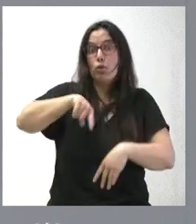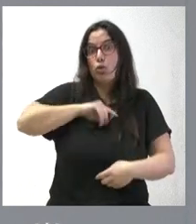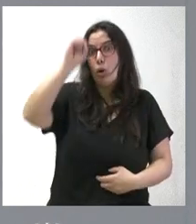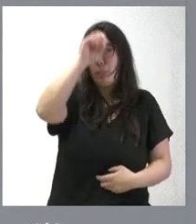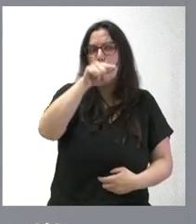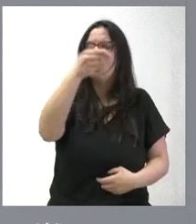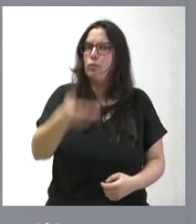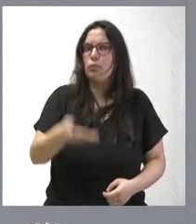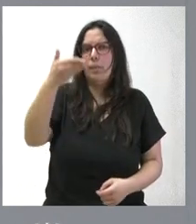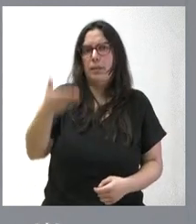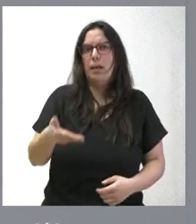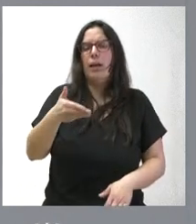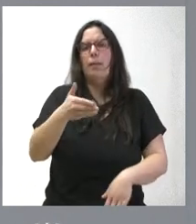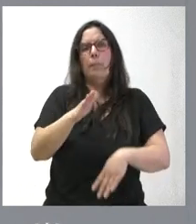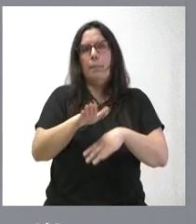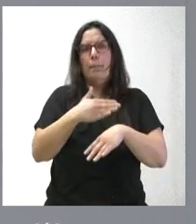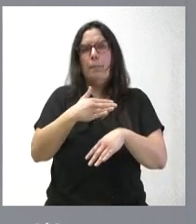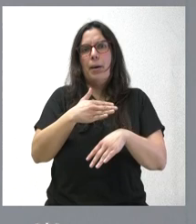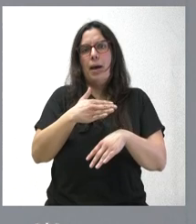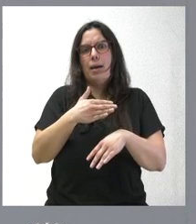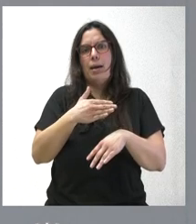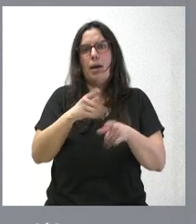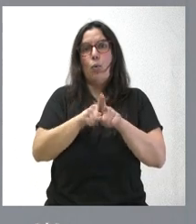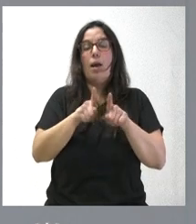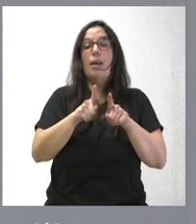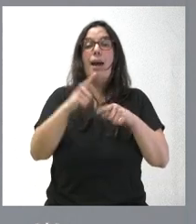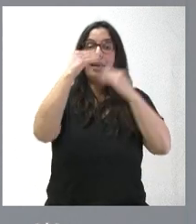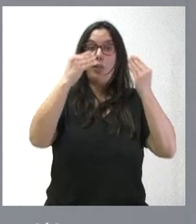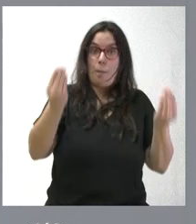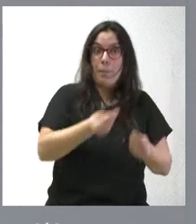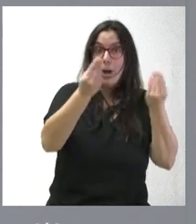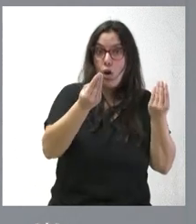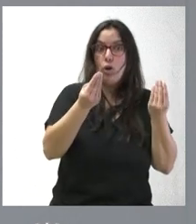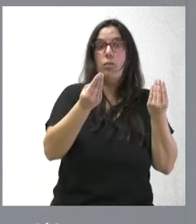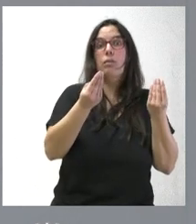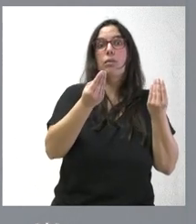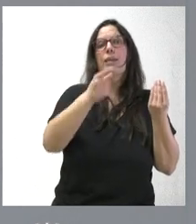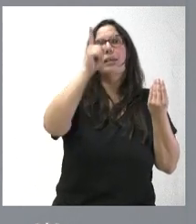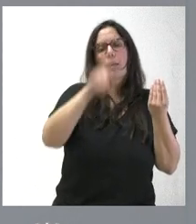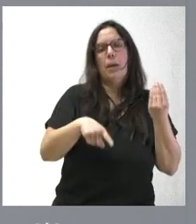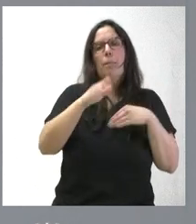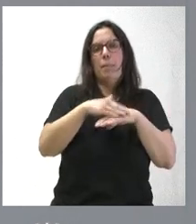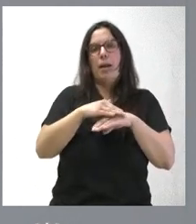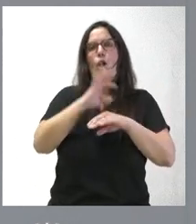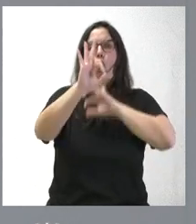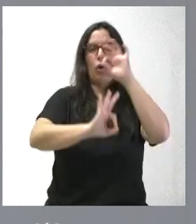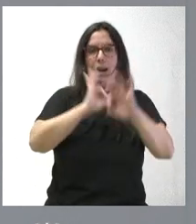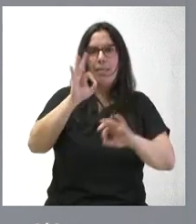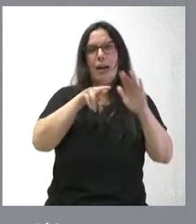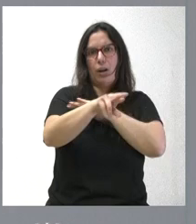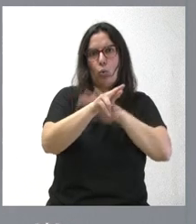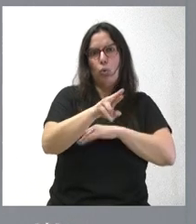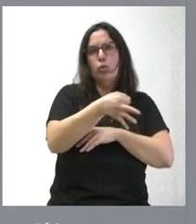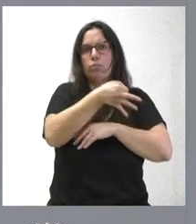elemento fundamental también, no solamente para mejorar la atención al paciente, sino también para ordenar los recursos